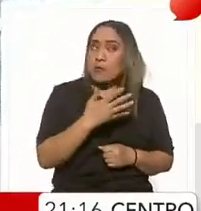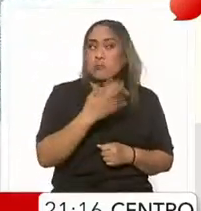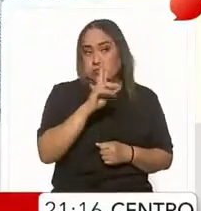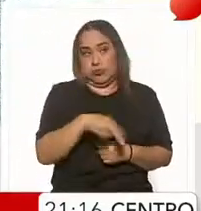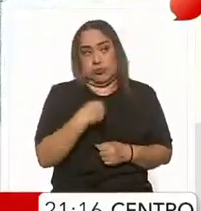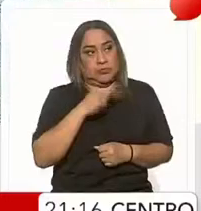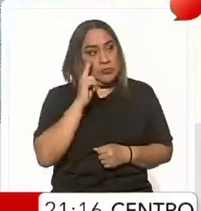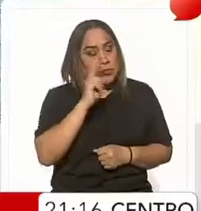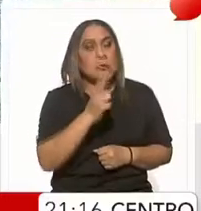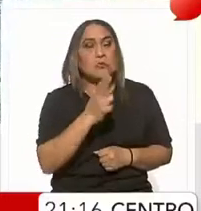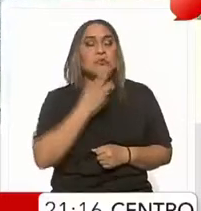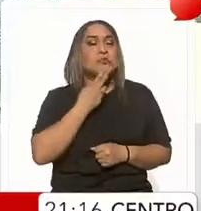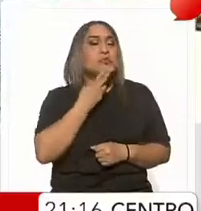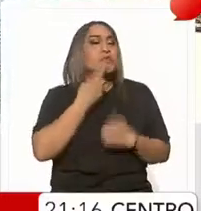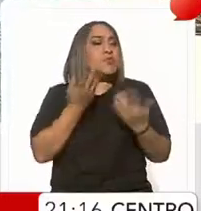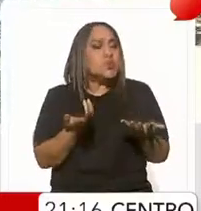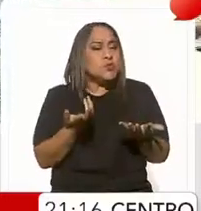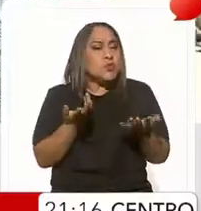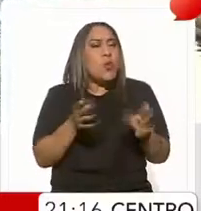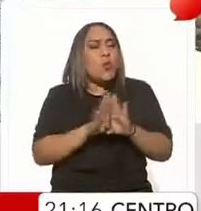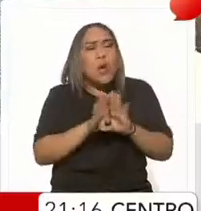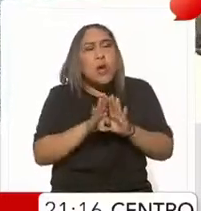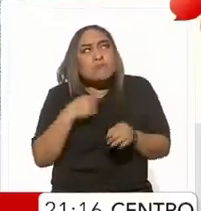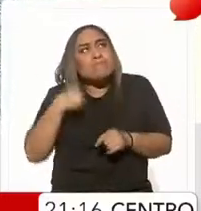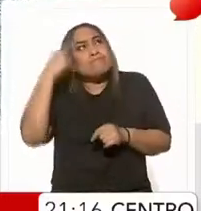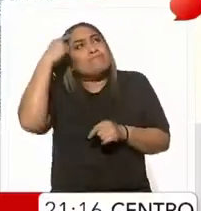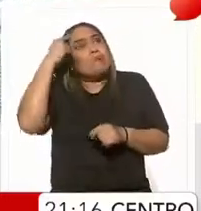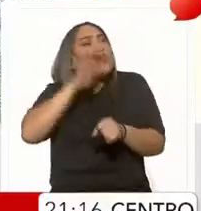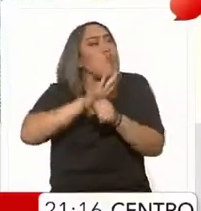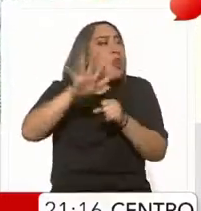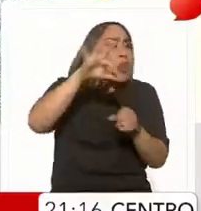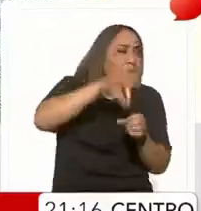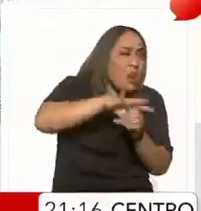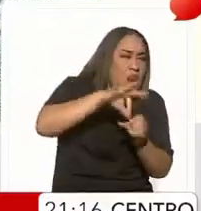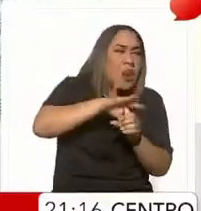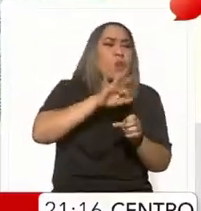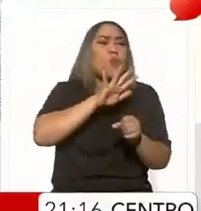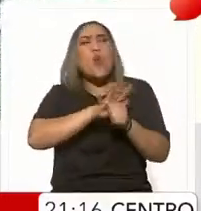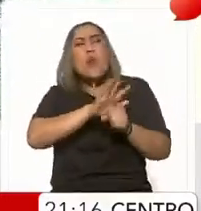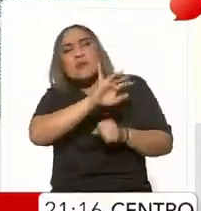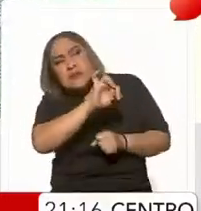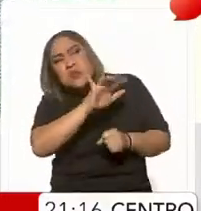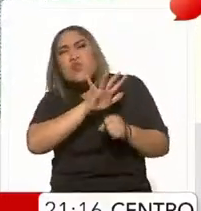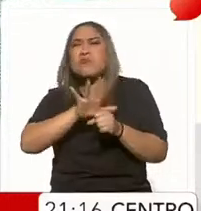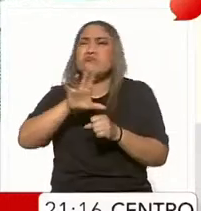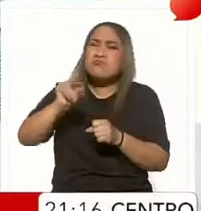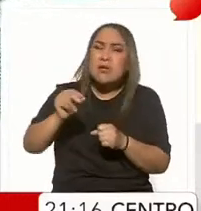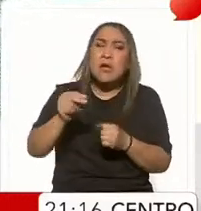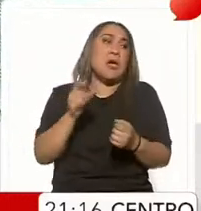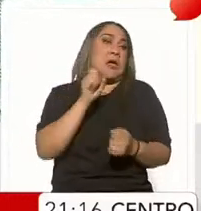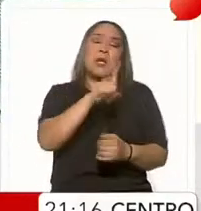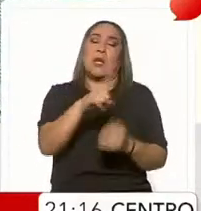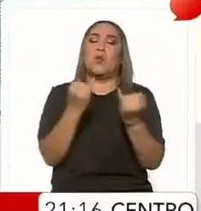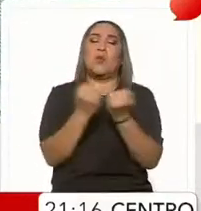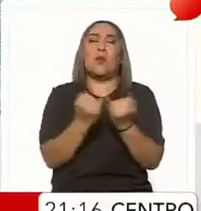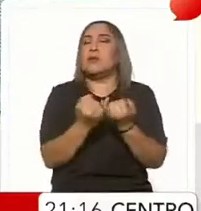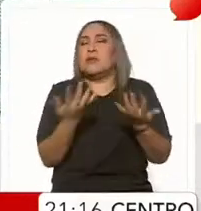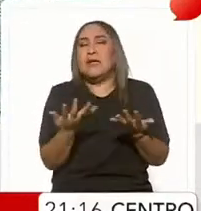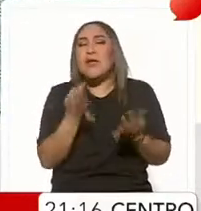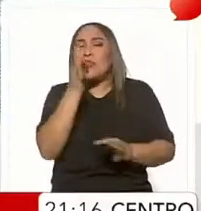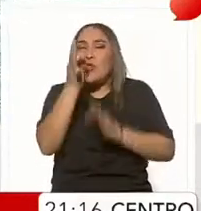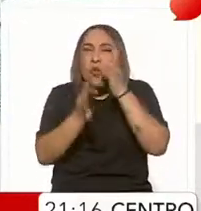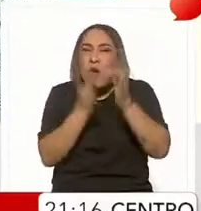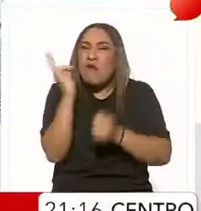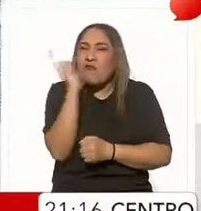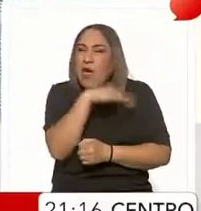saber por quién voy a votar, a quién sigo, a quién escucho. También cuando escucho noticias